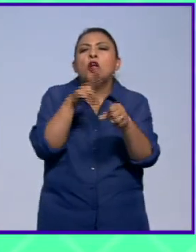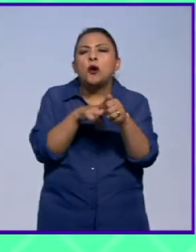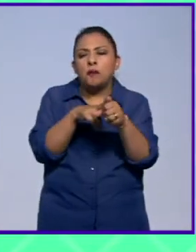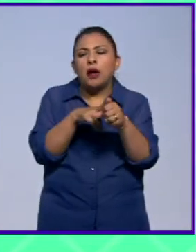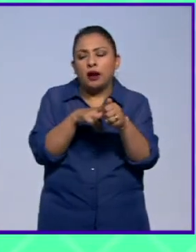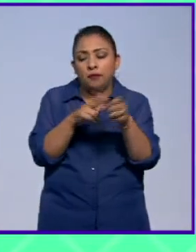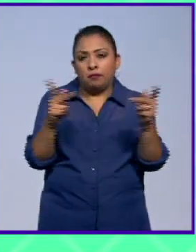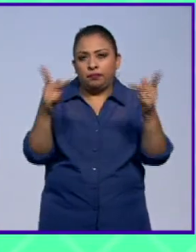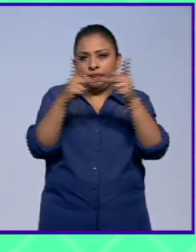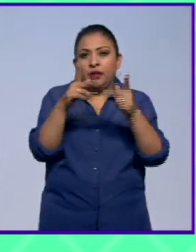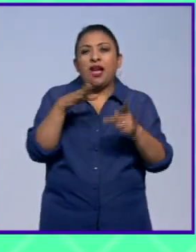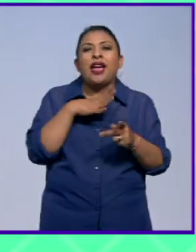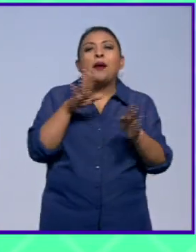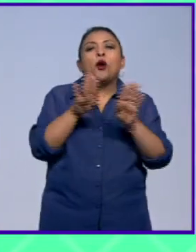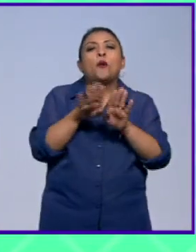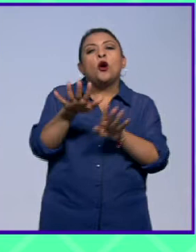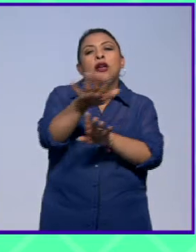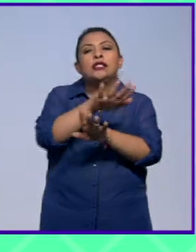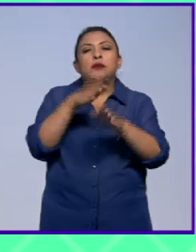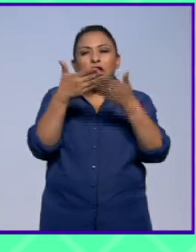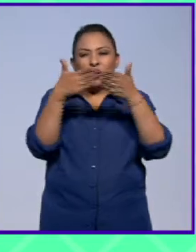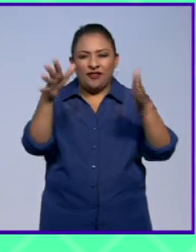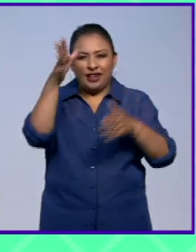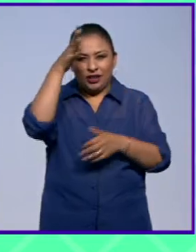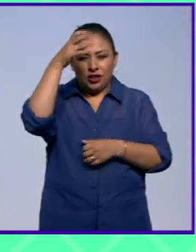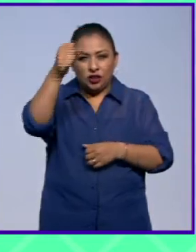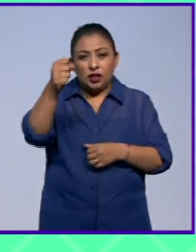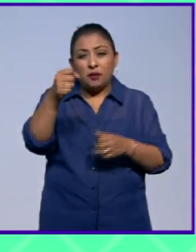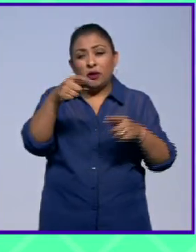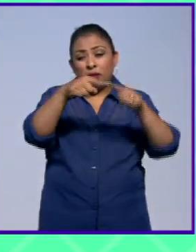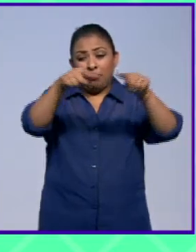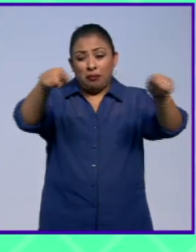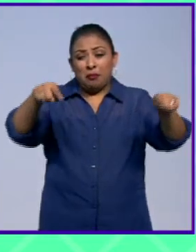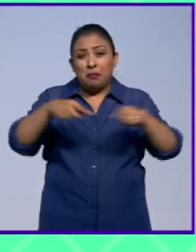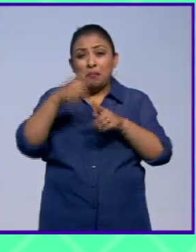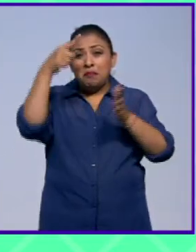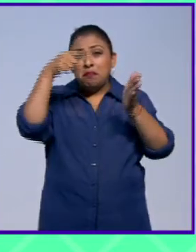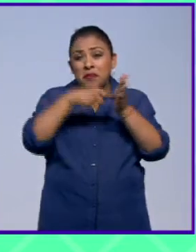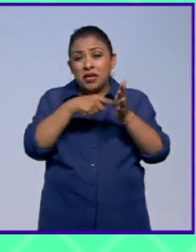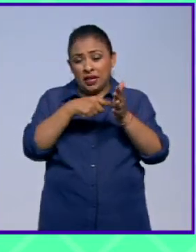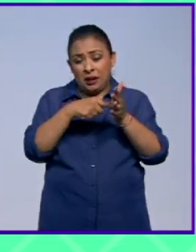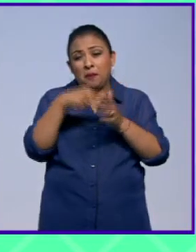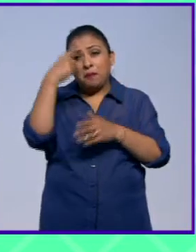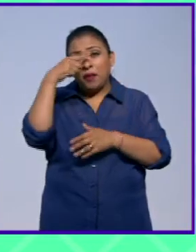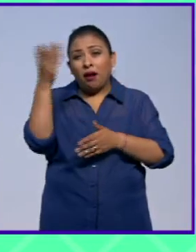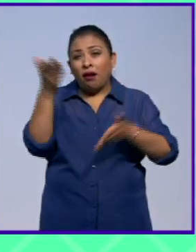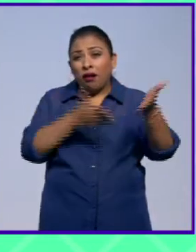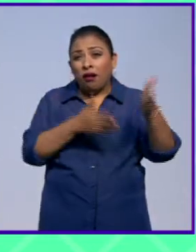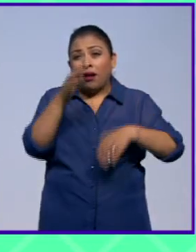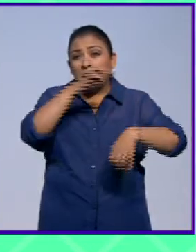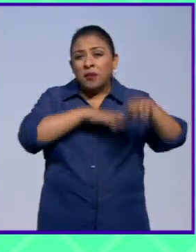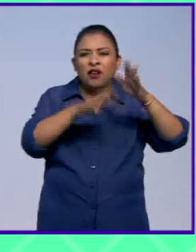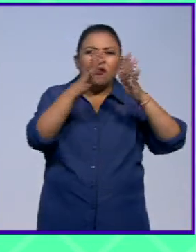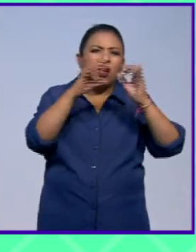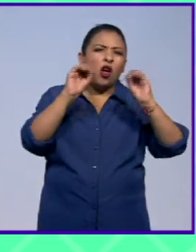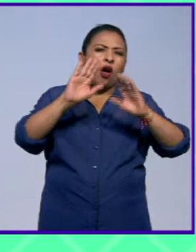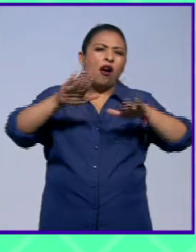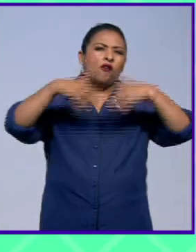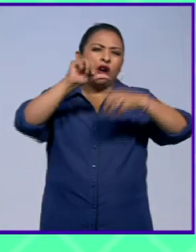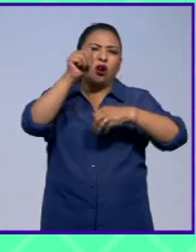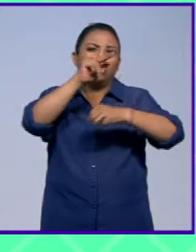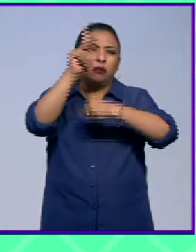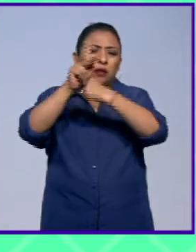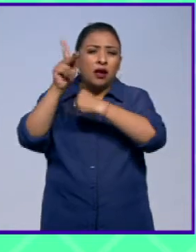concepto de open space o espacio abierto de mil metros cuadrados para recibir empresas de Francia o del extranjero